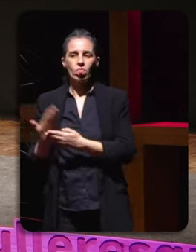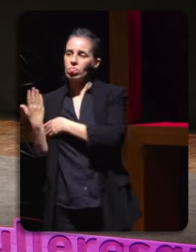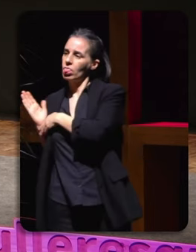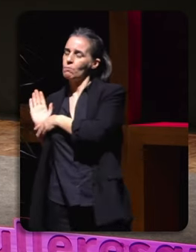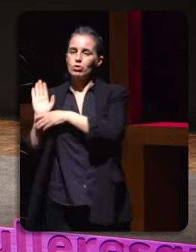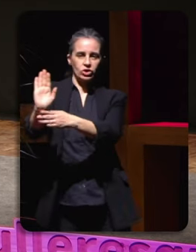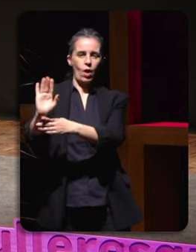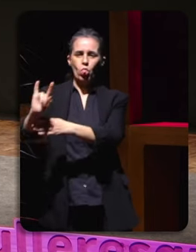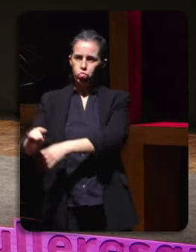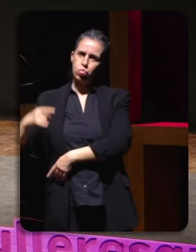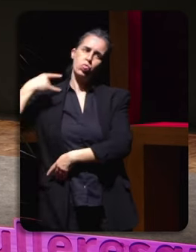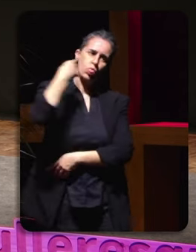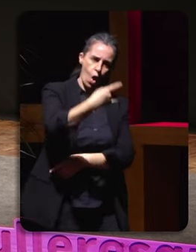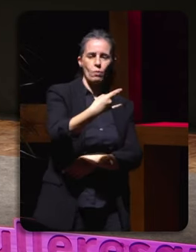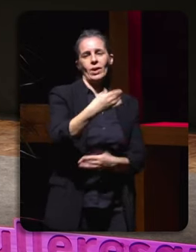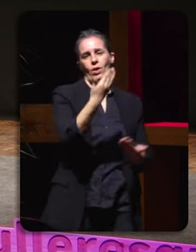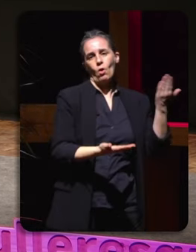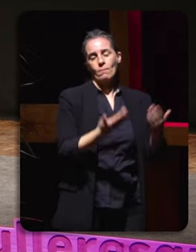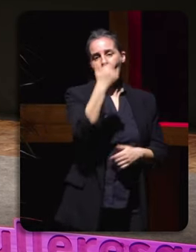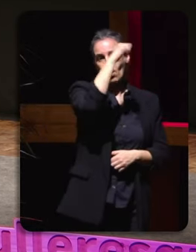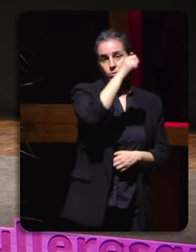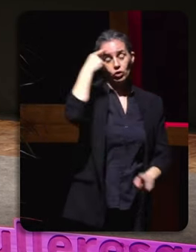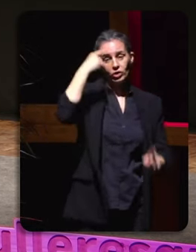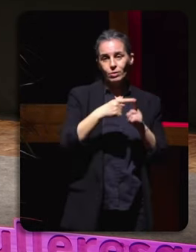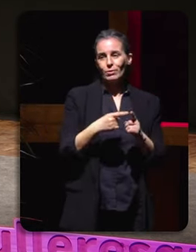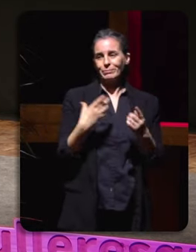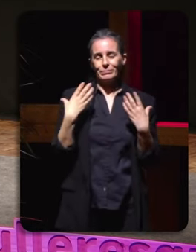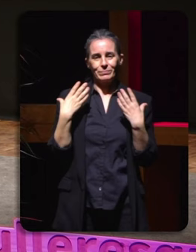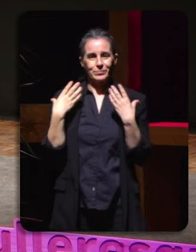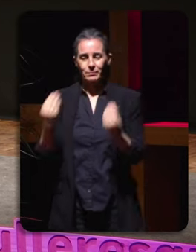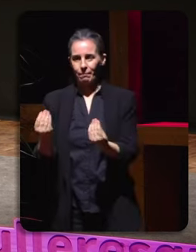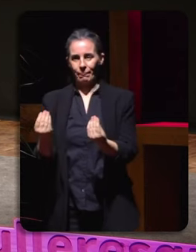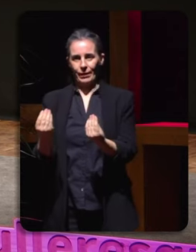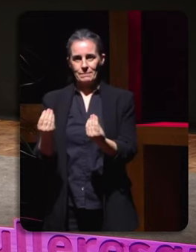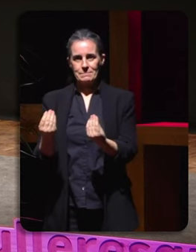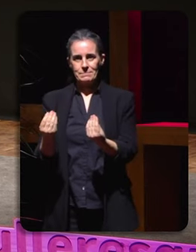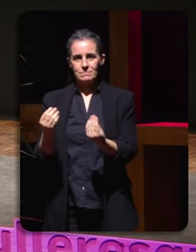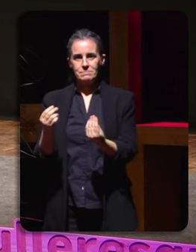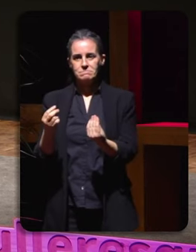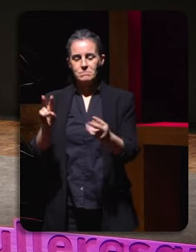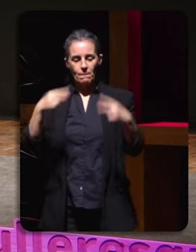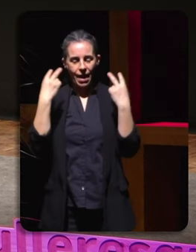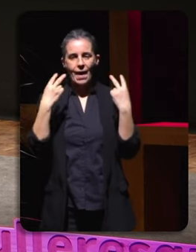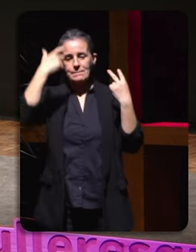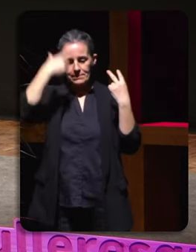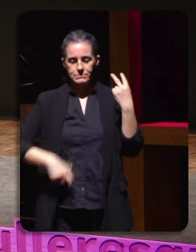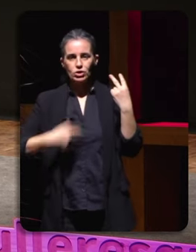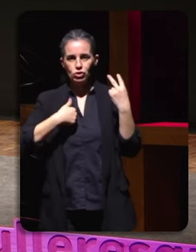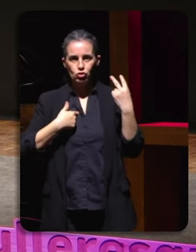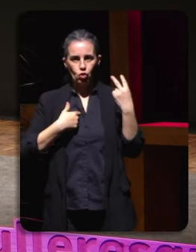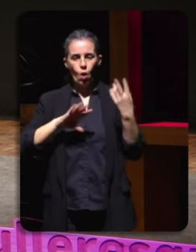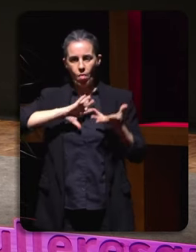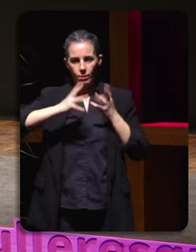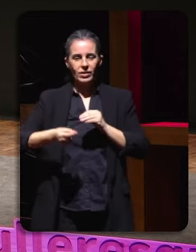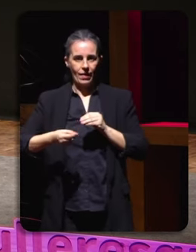que os homens para que se nos teña en conta para que finalmente se pense pois sí esta é a persona aceitada para dirixir un